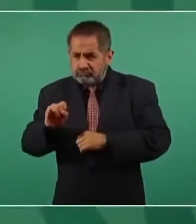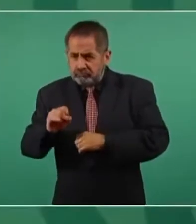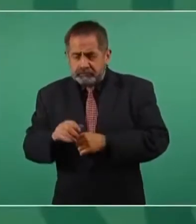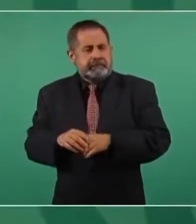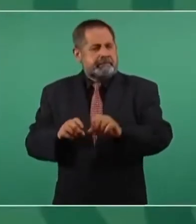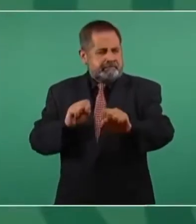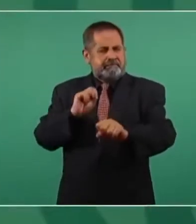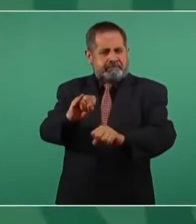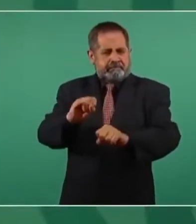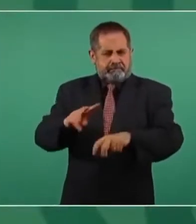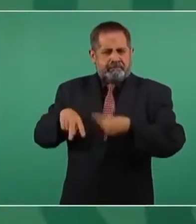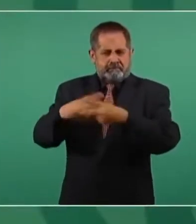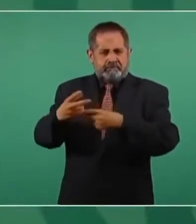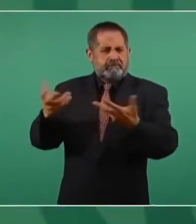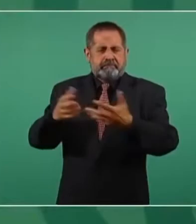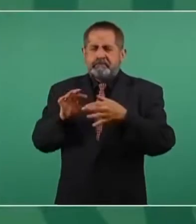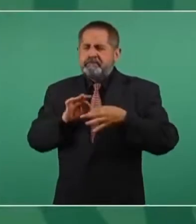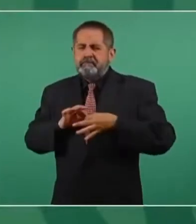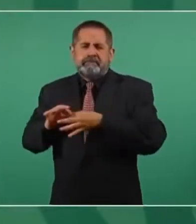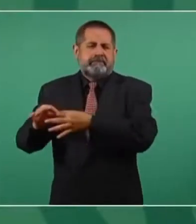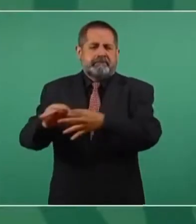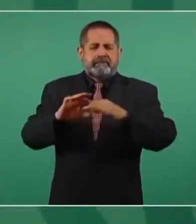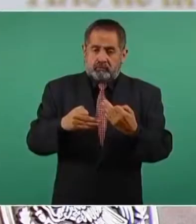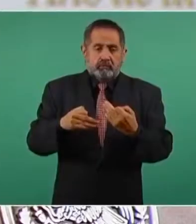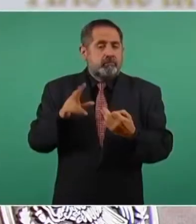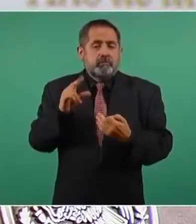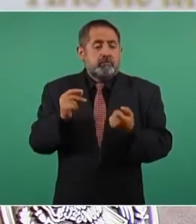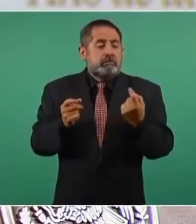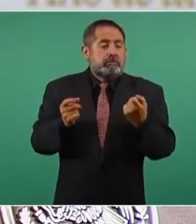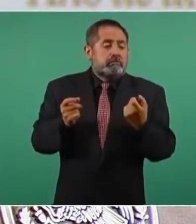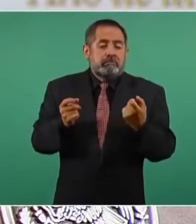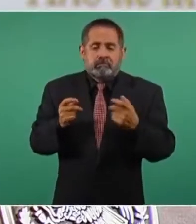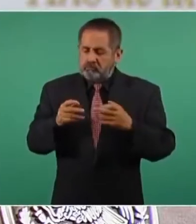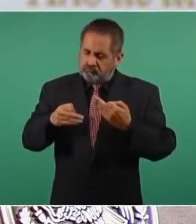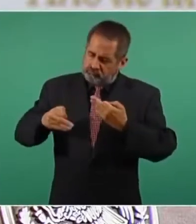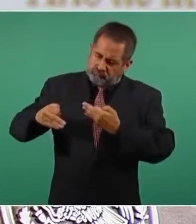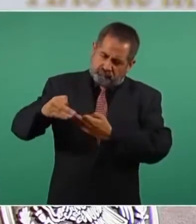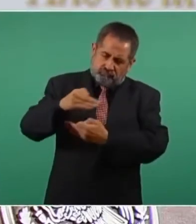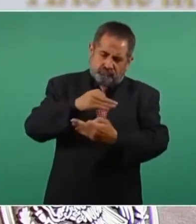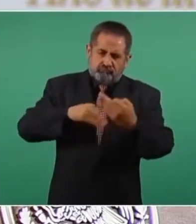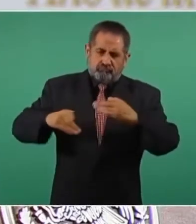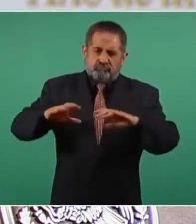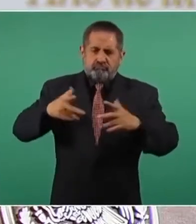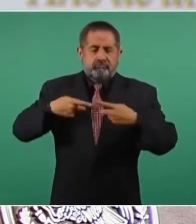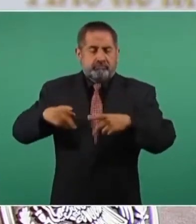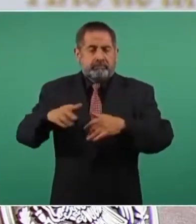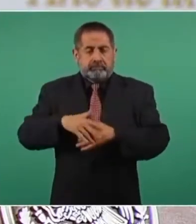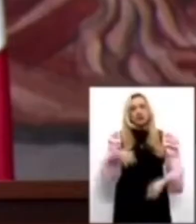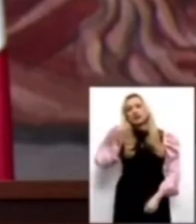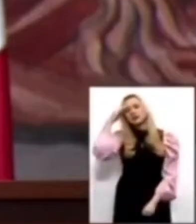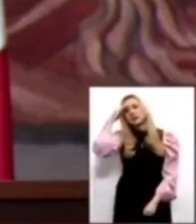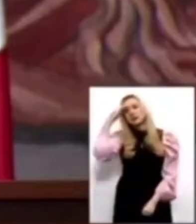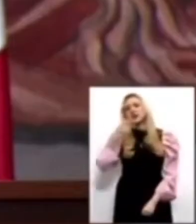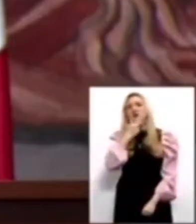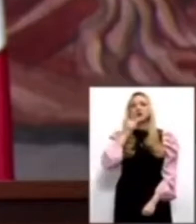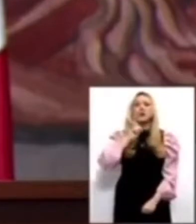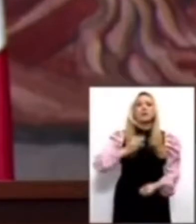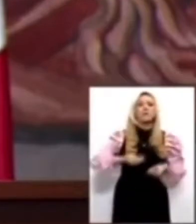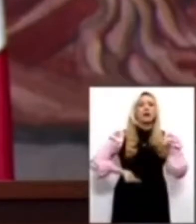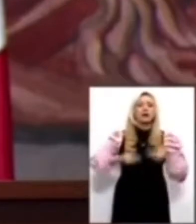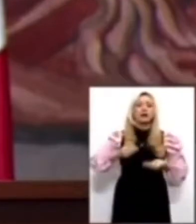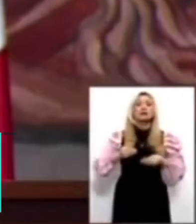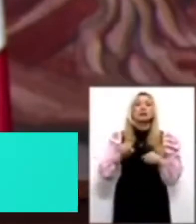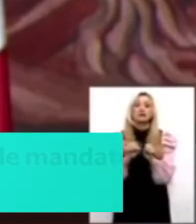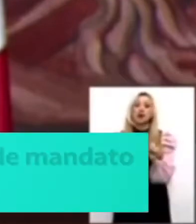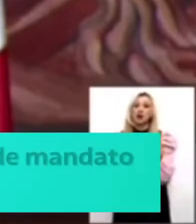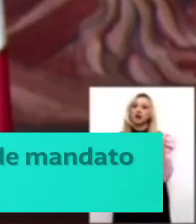El presidente Andrés Manuel López Obrador consideró que es muy difícil que los ministros apoyen la ampliación de mandato de Arturo Saldívar al frente